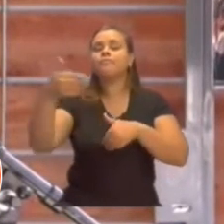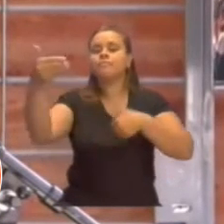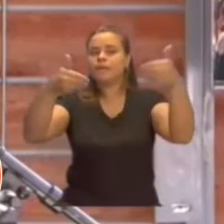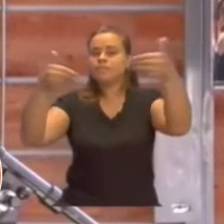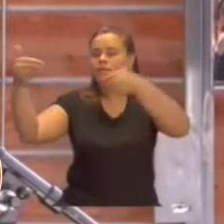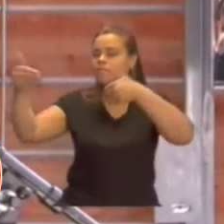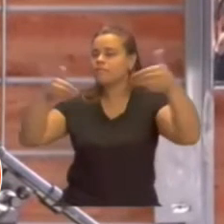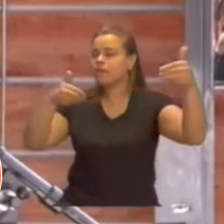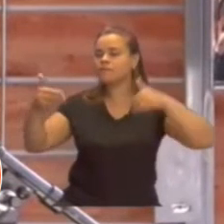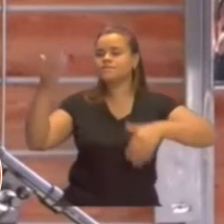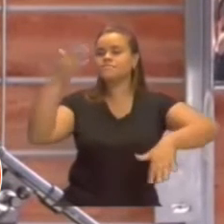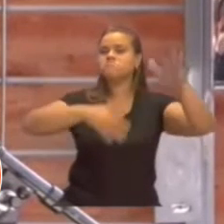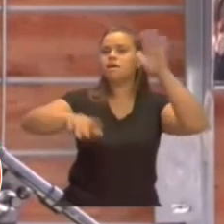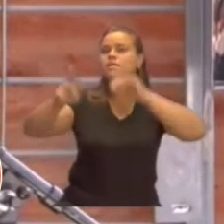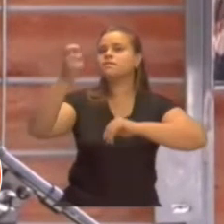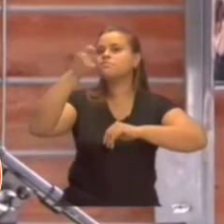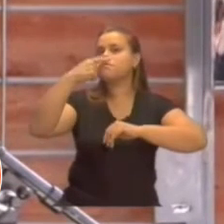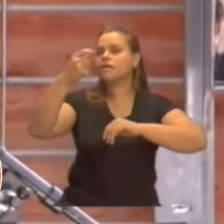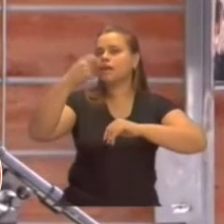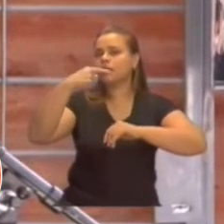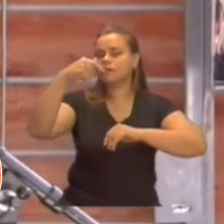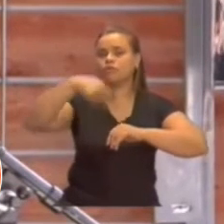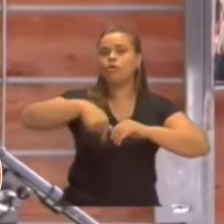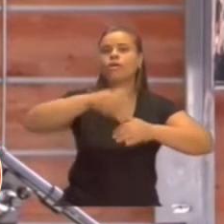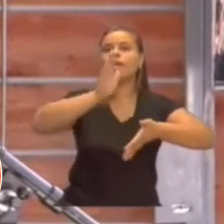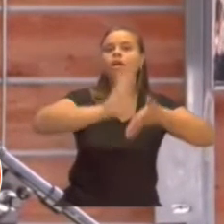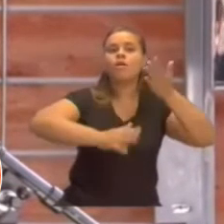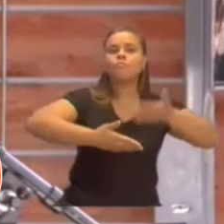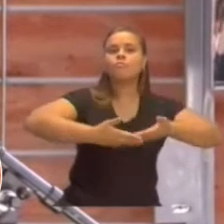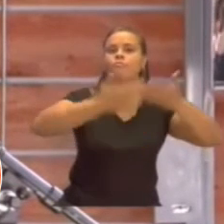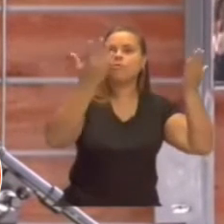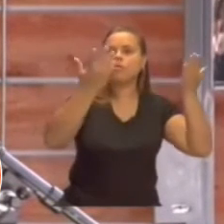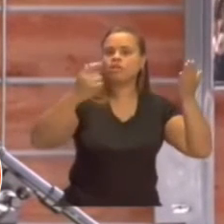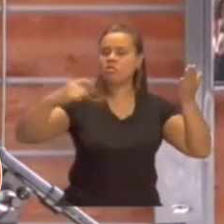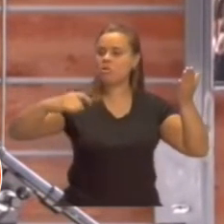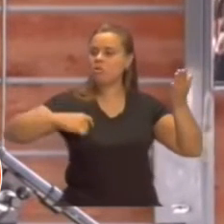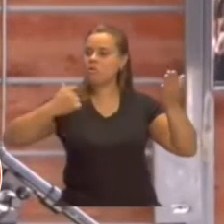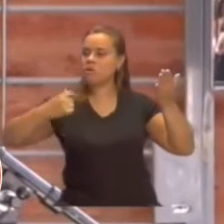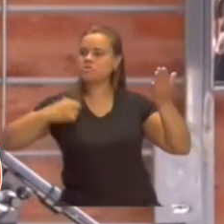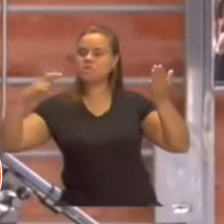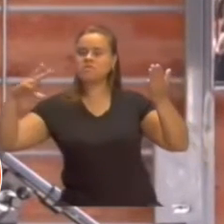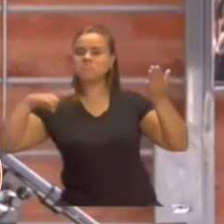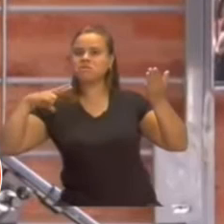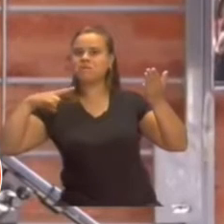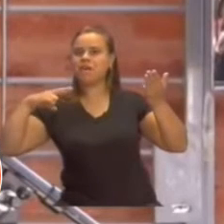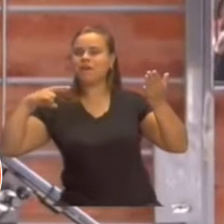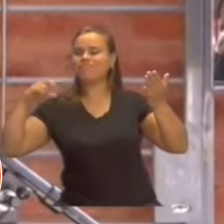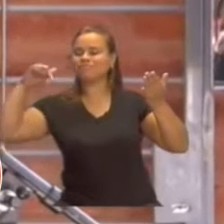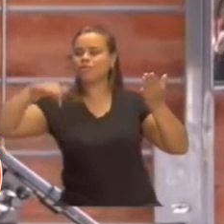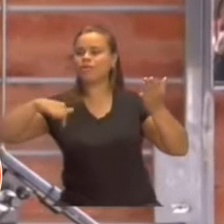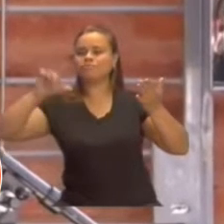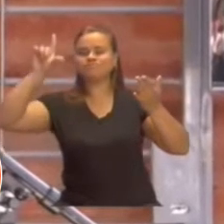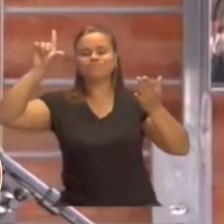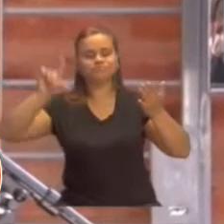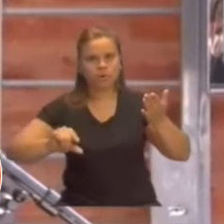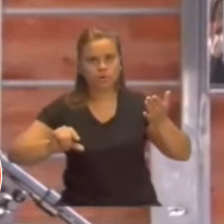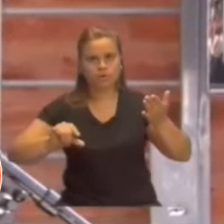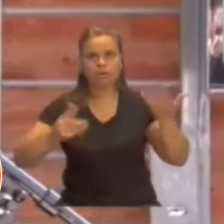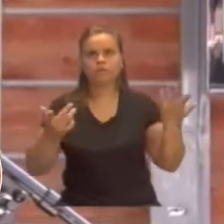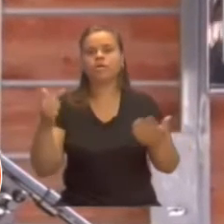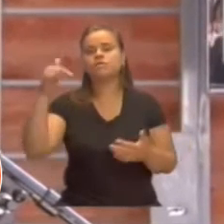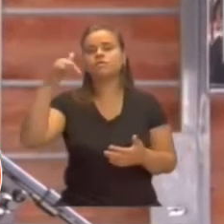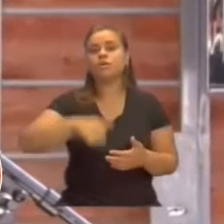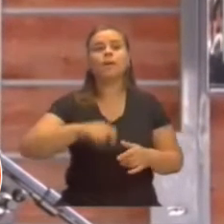público. Las obras sociales cada vez atienden menos. El sector, la gente con un problema de poder